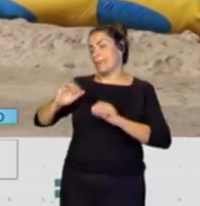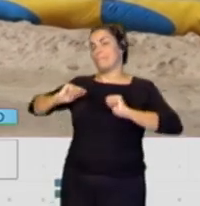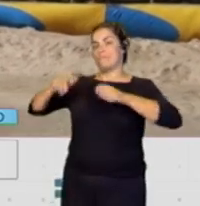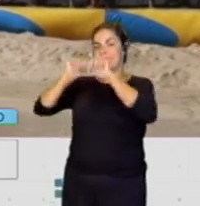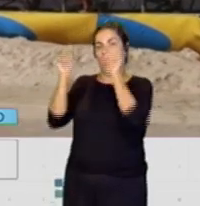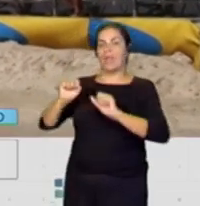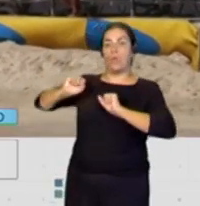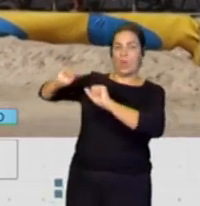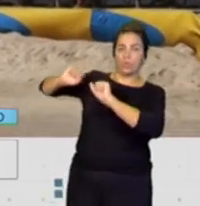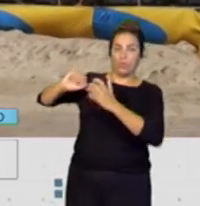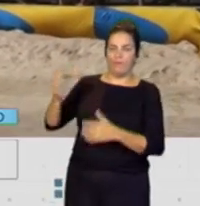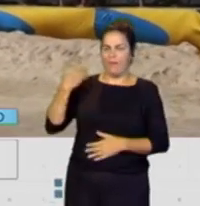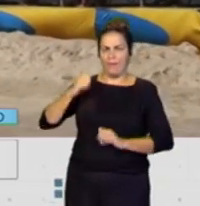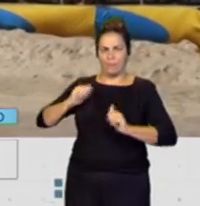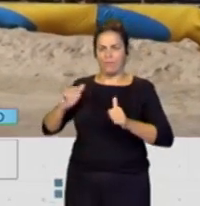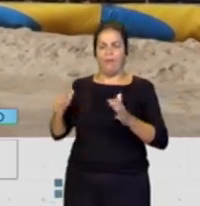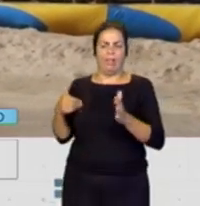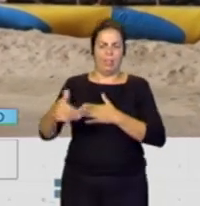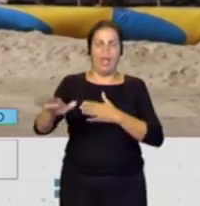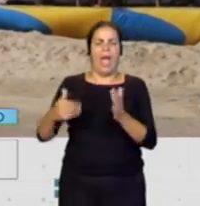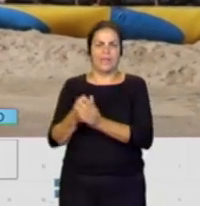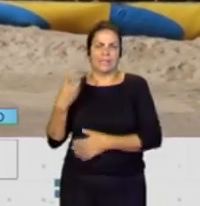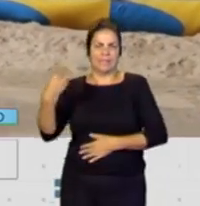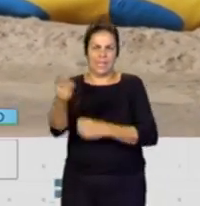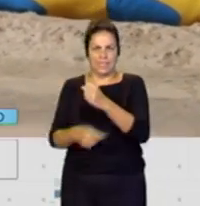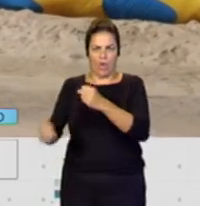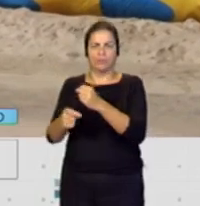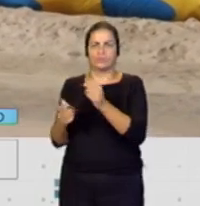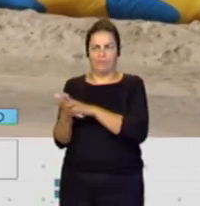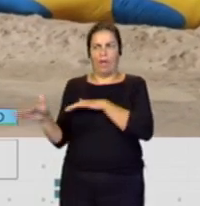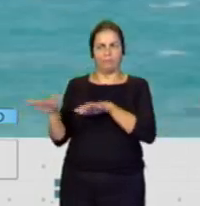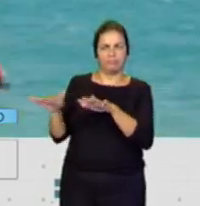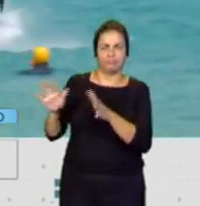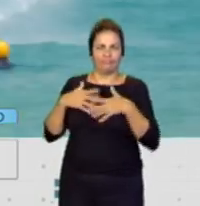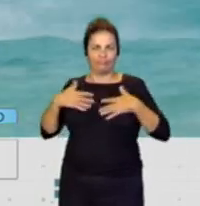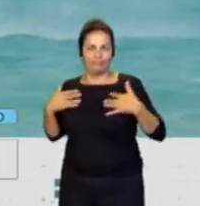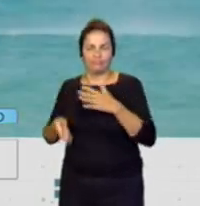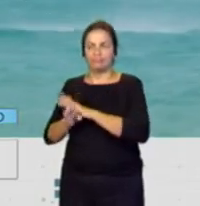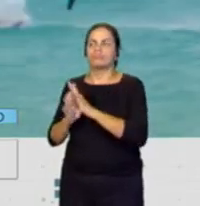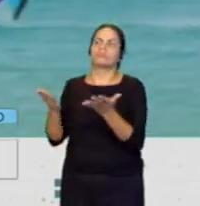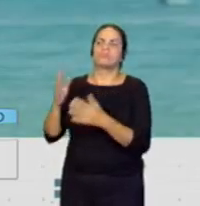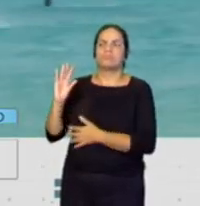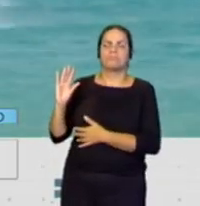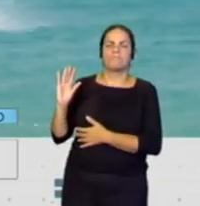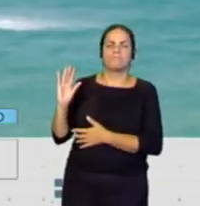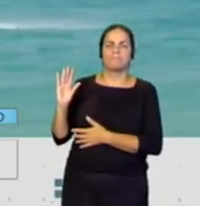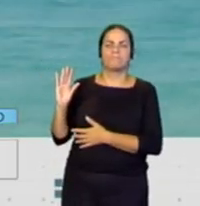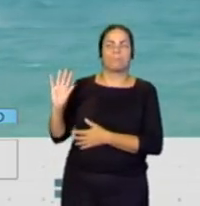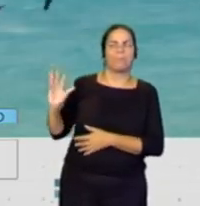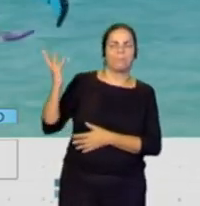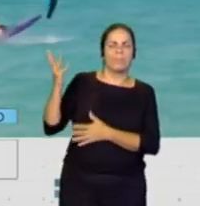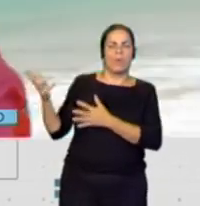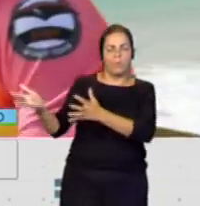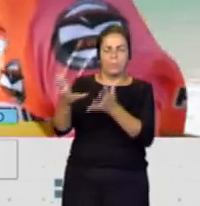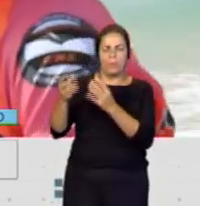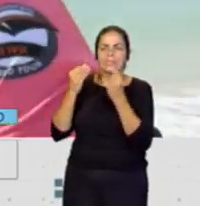de windsurf ayer. Todavía nos queda hasta el 3 de agosto mucha actividad y mucha emoción. ¿Cómo se están dando las condiciones de viento aquí?